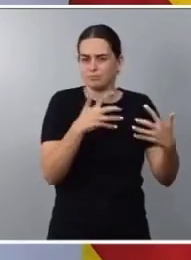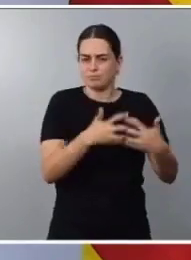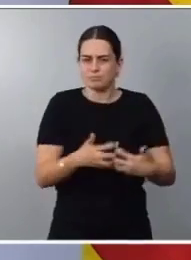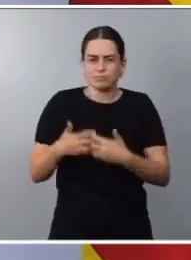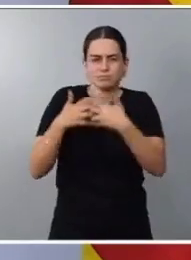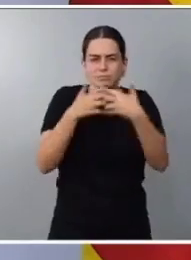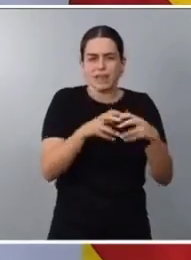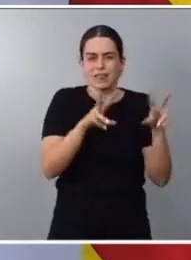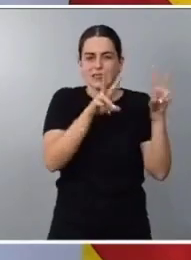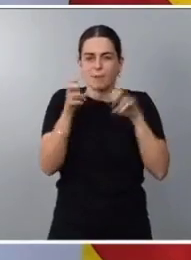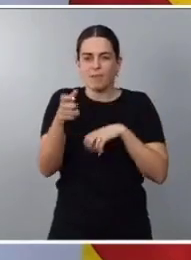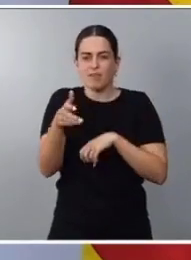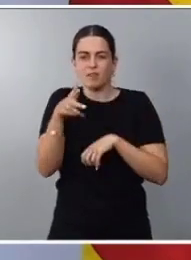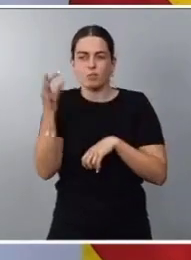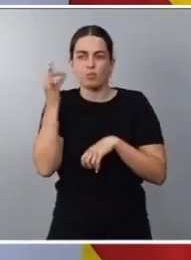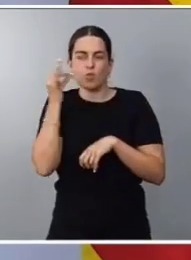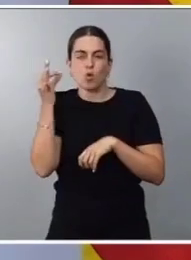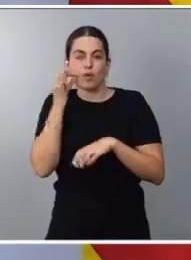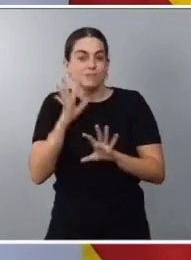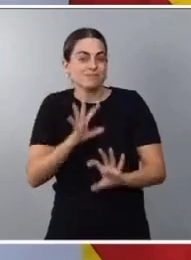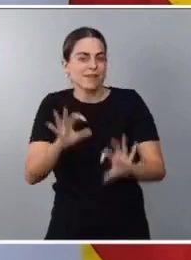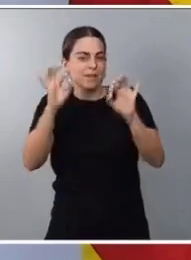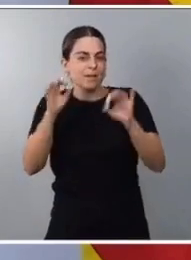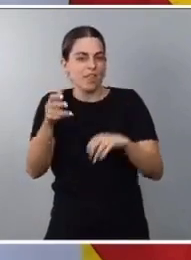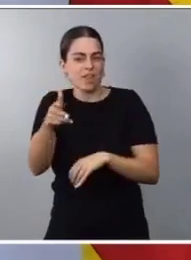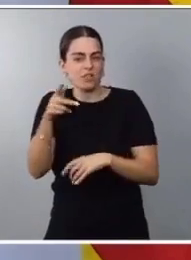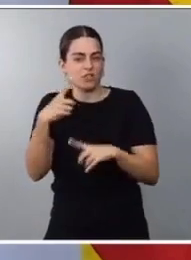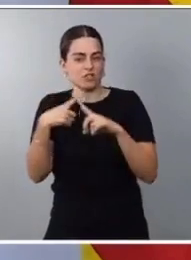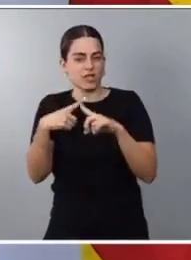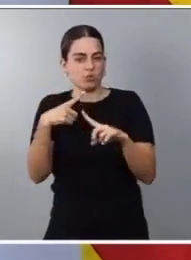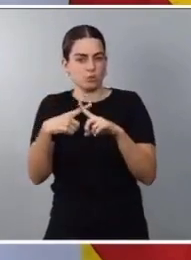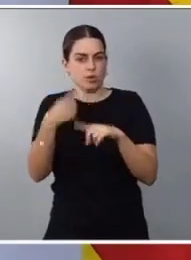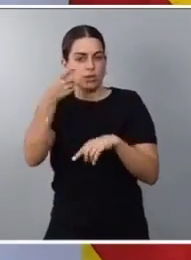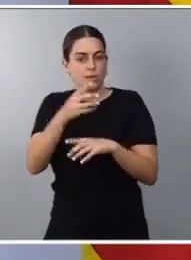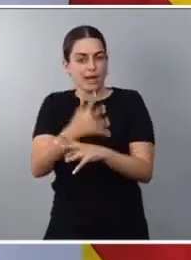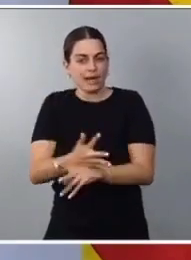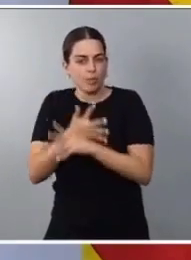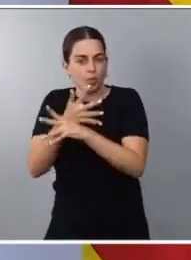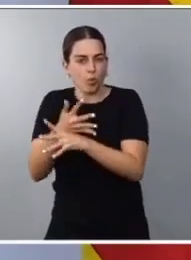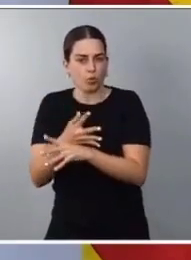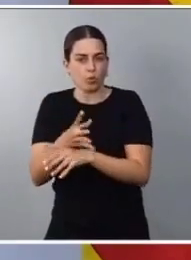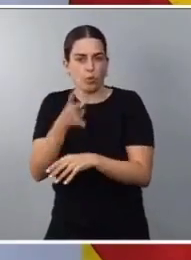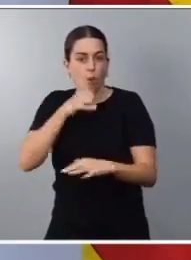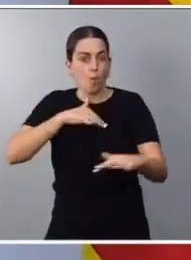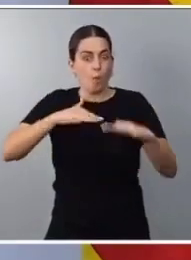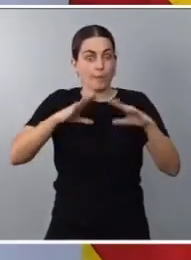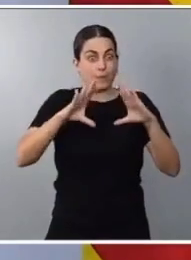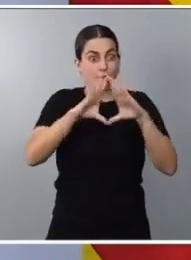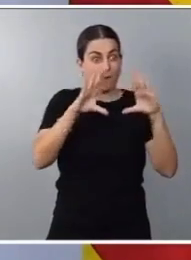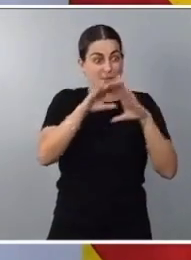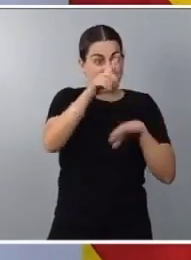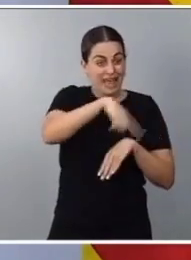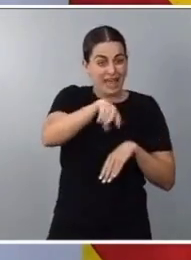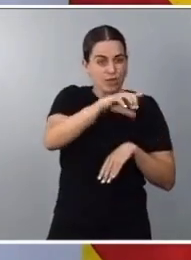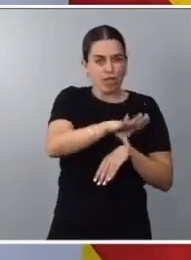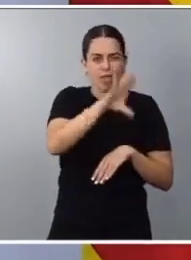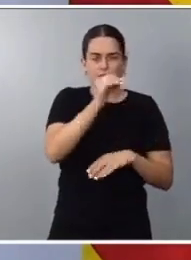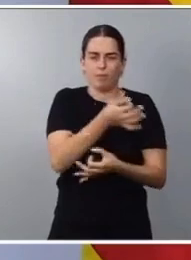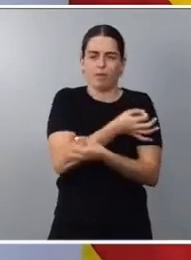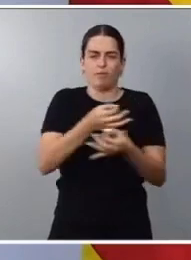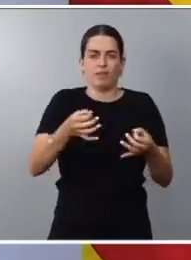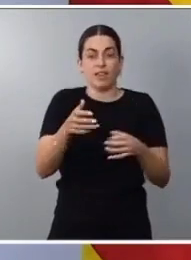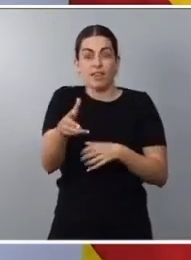derechos de las mujeres y, particularmente, los derechos sexuales y reproductivos. Nadie como el movimiento feministas ha entendido que los derechos sexuales y